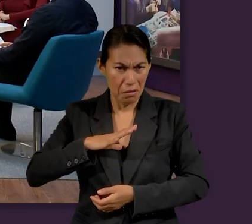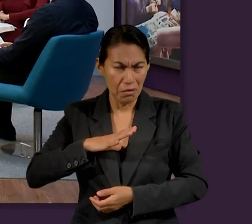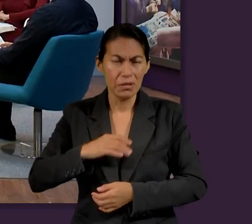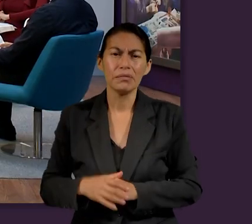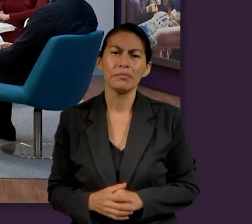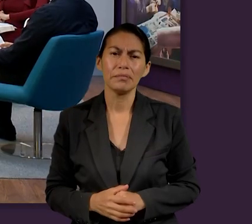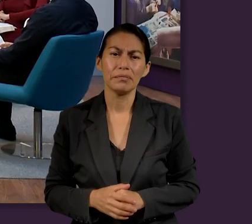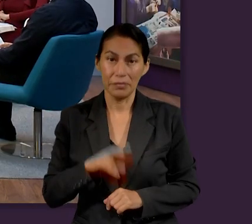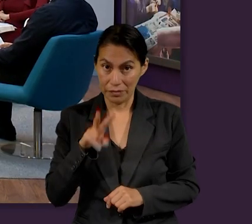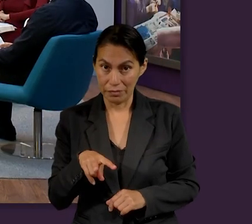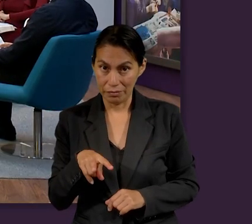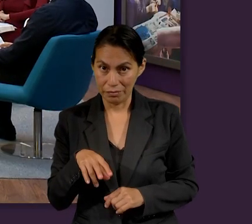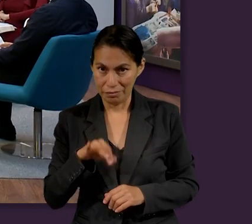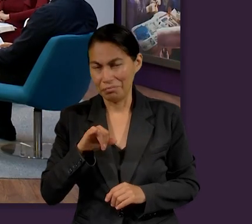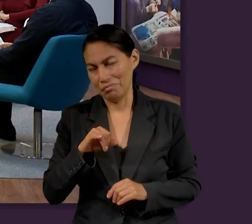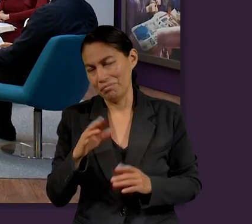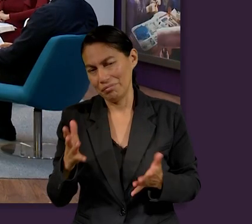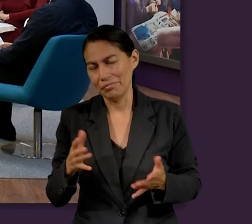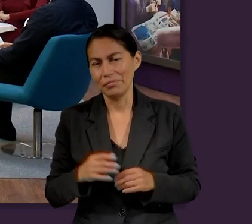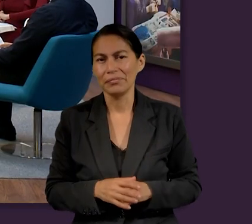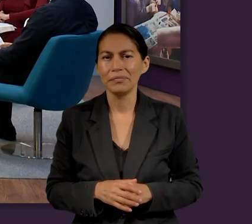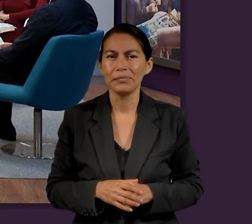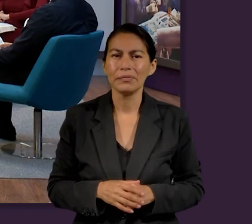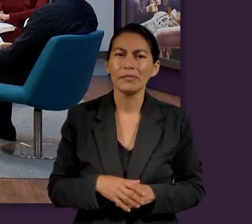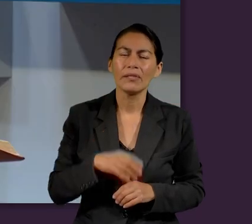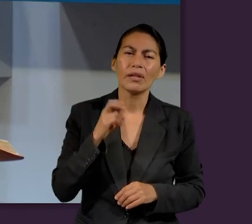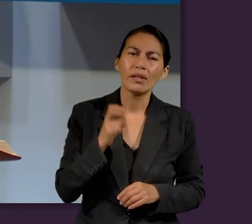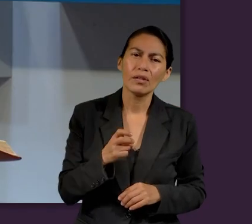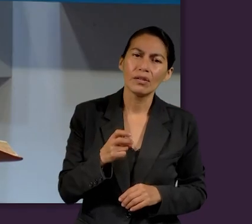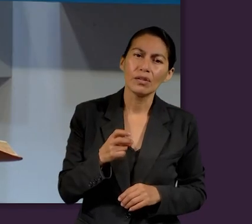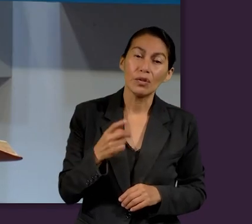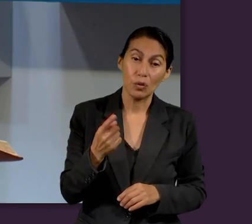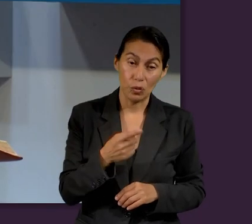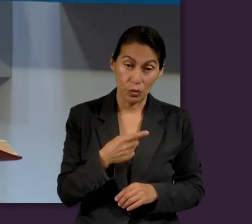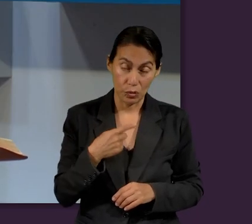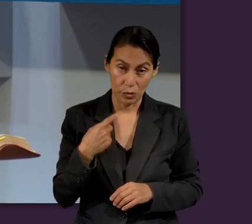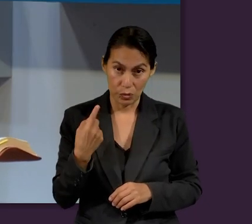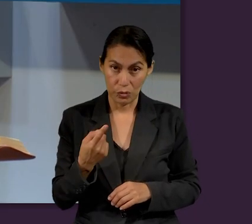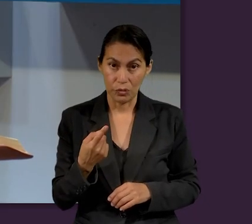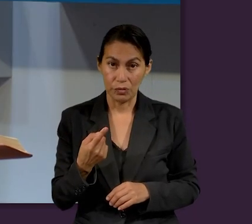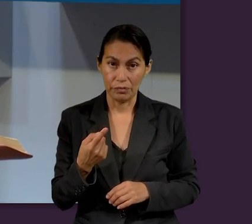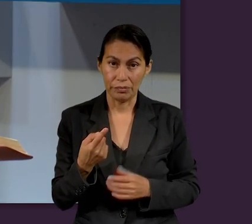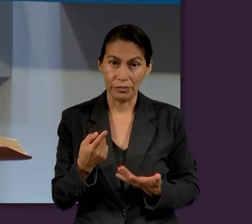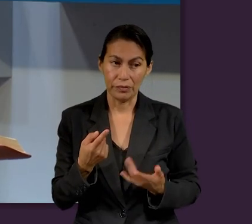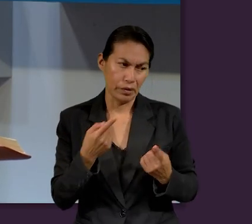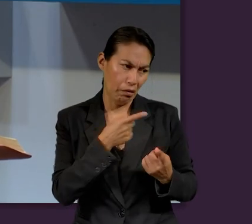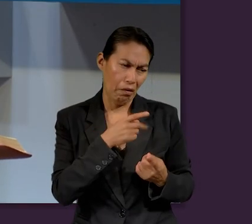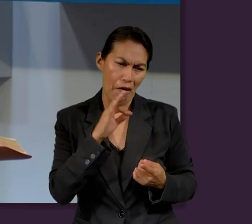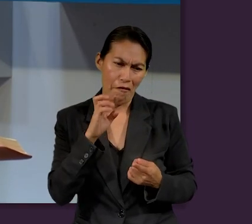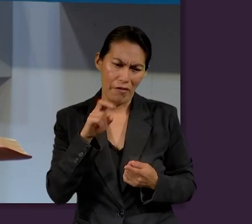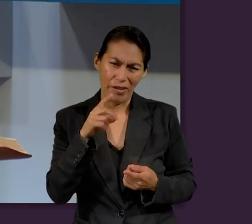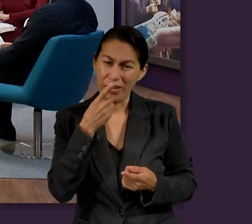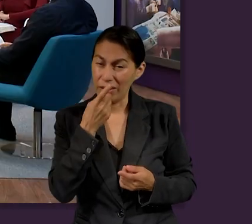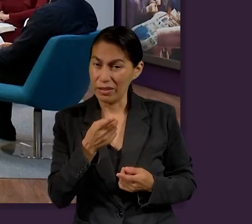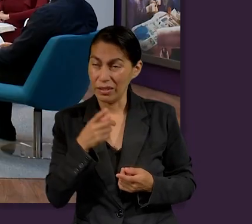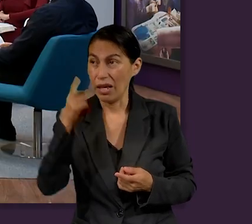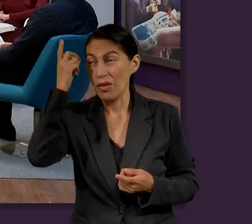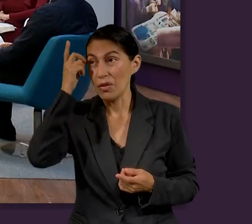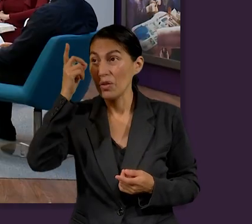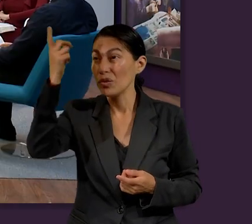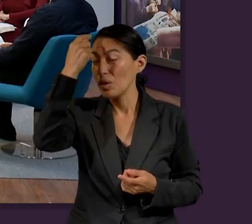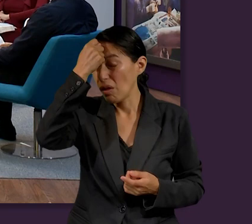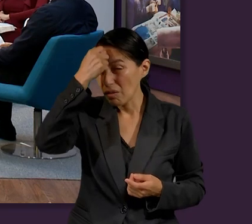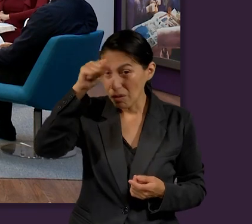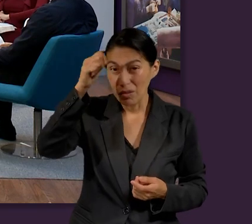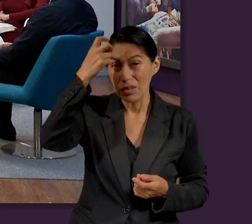Sí. Entonces, por supuesto que al darnos, Fanny mencionaba los talentos, los